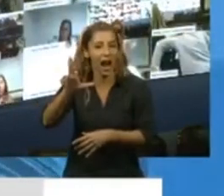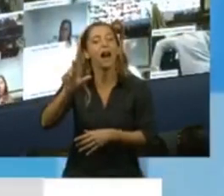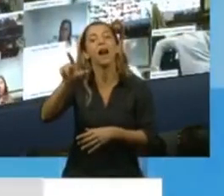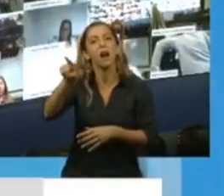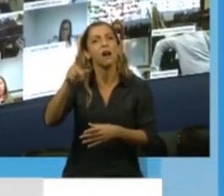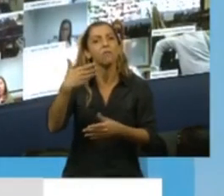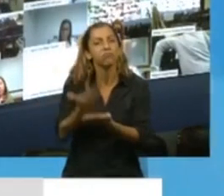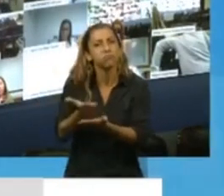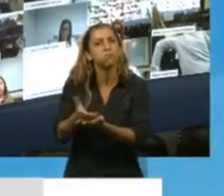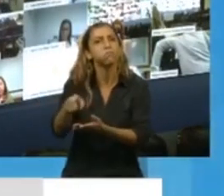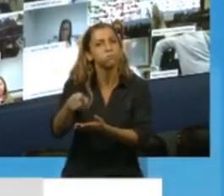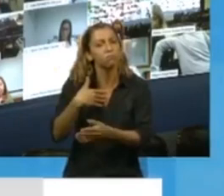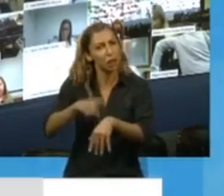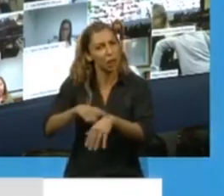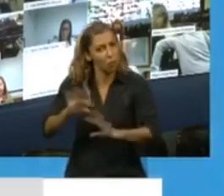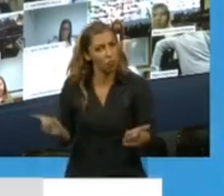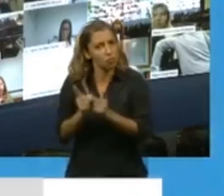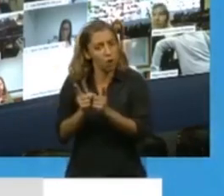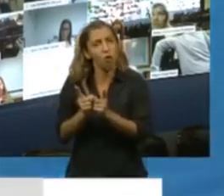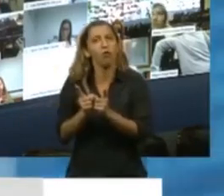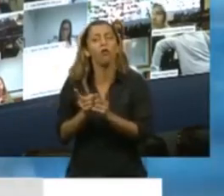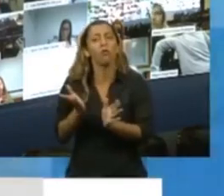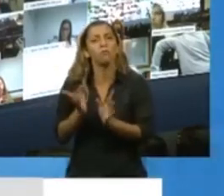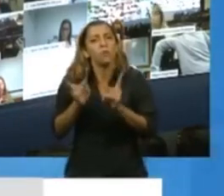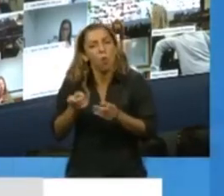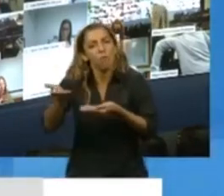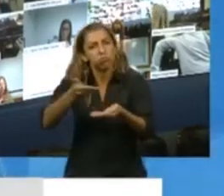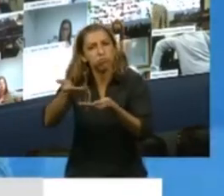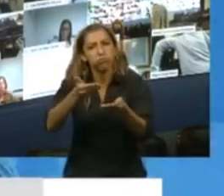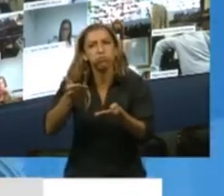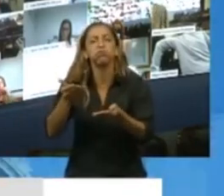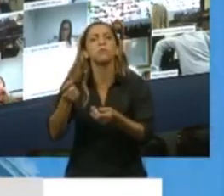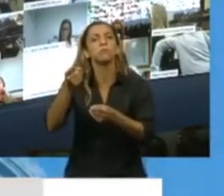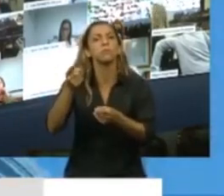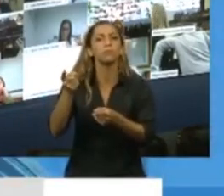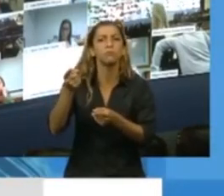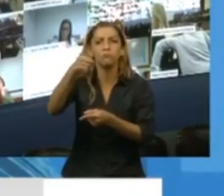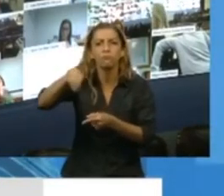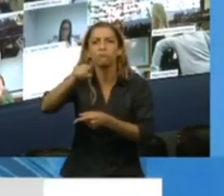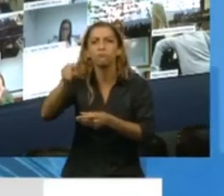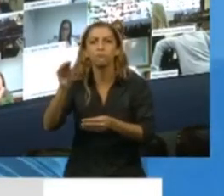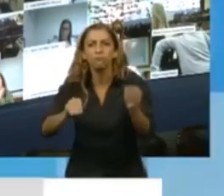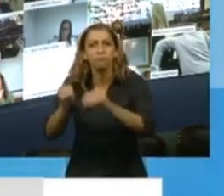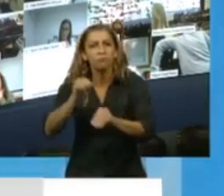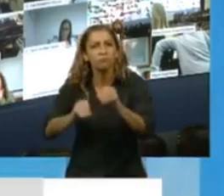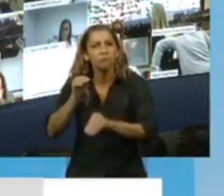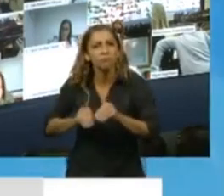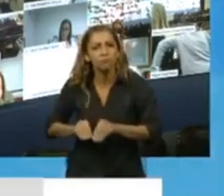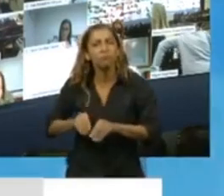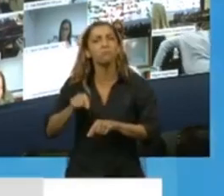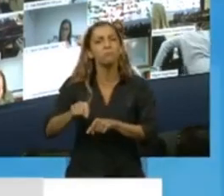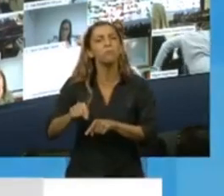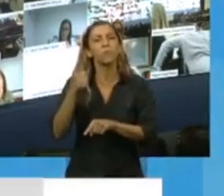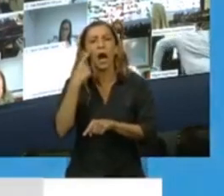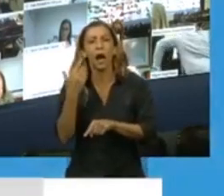corto tiempo ha tenido observaciones críticas, constructivas y aportes que se toman de